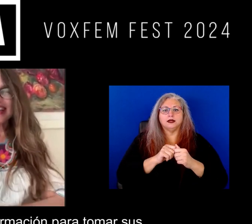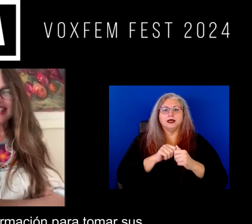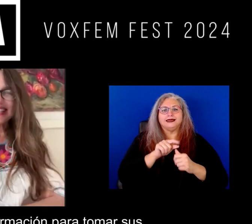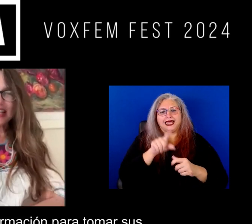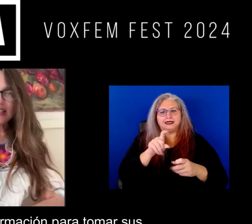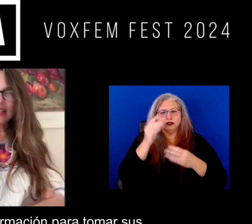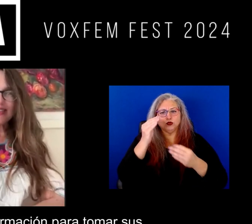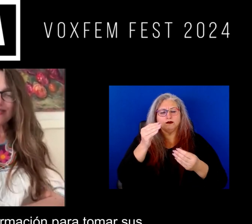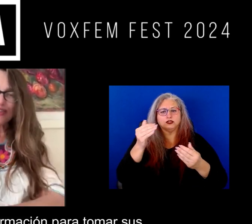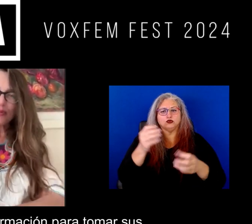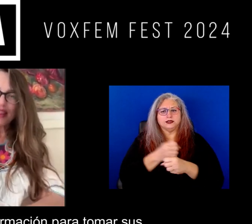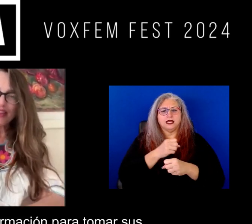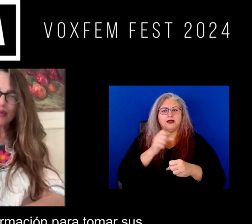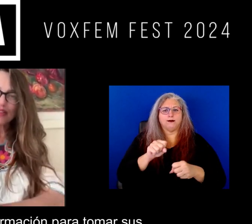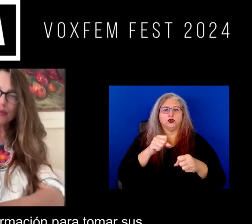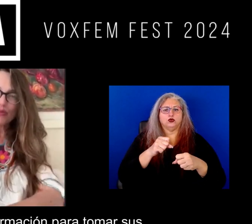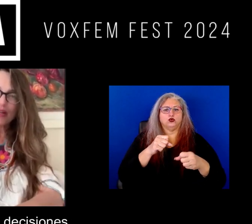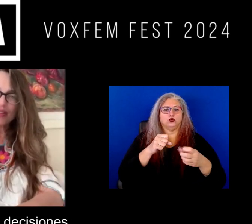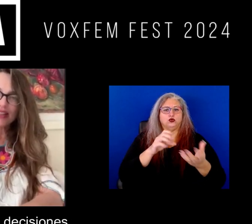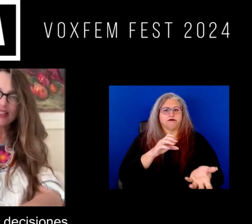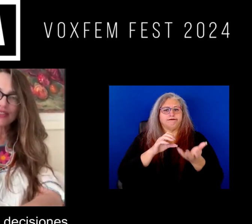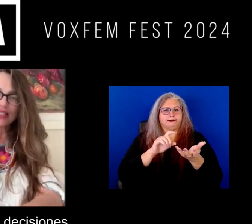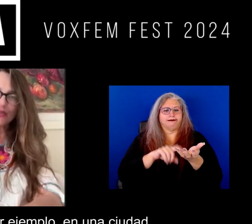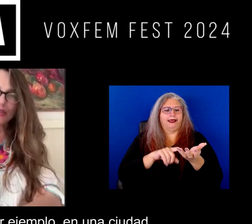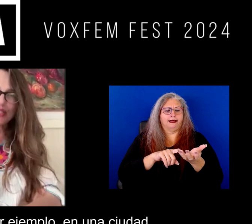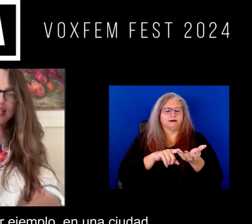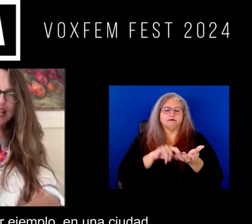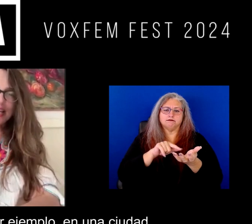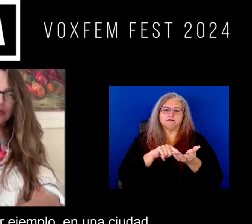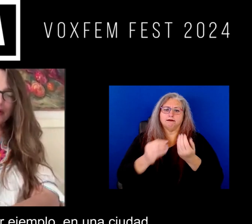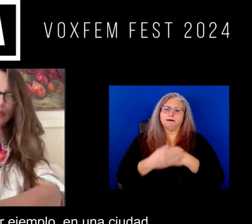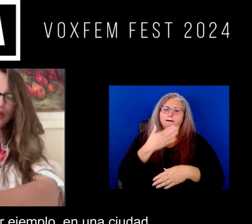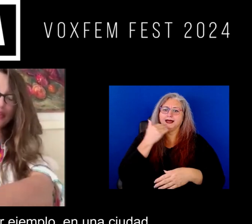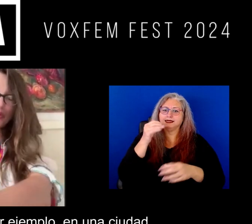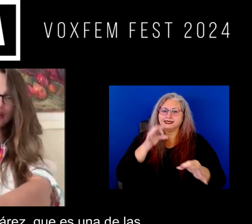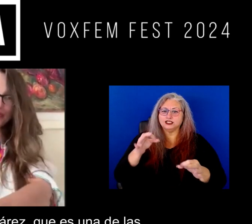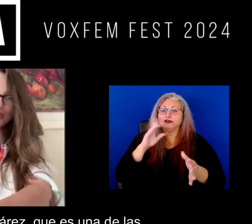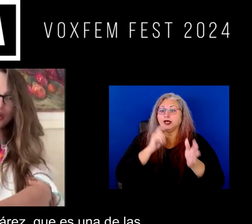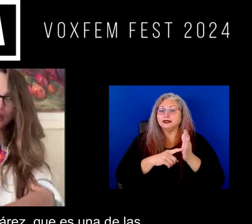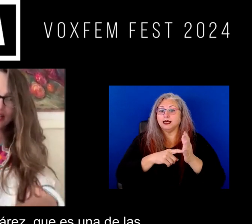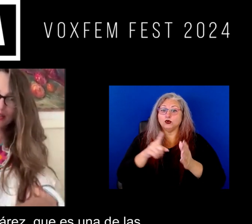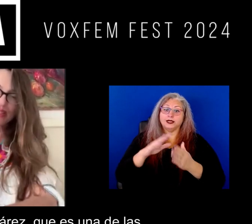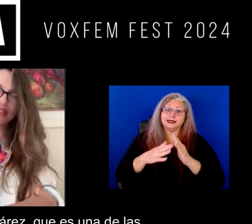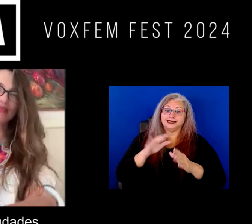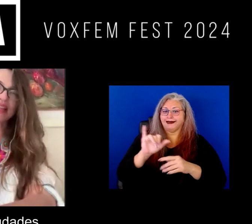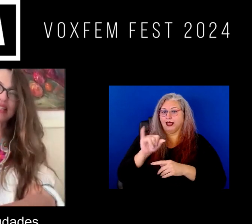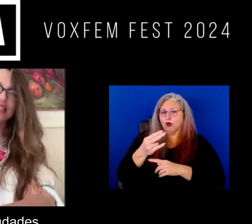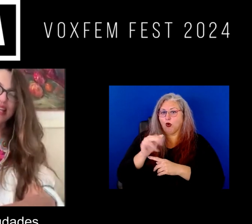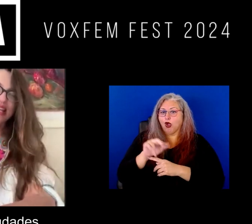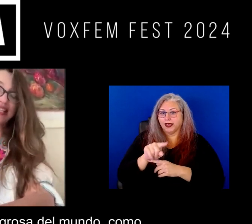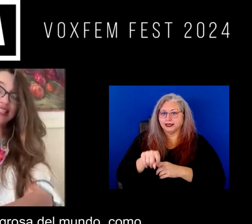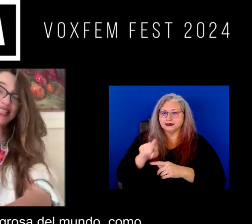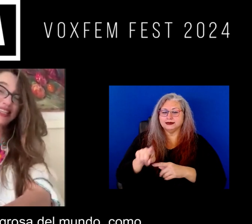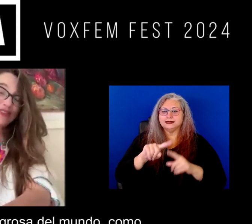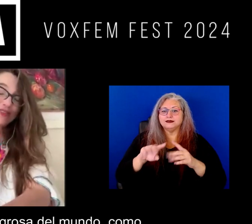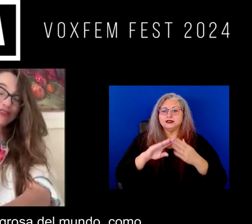pues necesitan información para tomar sus mejores decisiones. Y cuando estás, por ejemplo, en una ciudad como es Ciudad Juárez, que es una de las ciudades